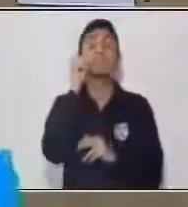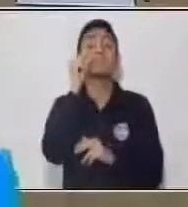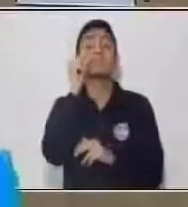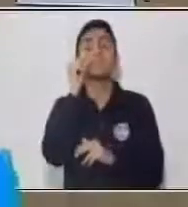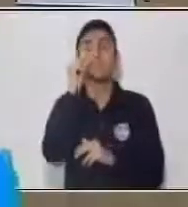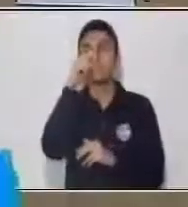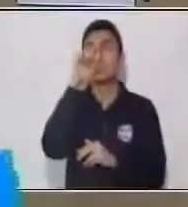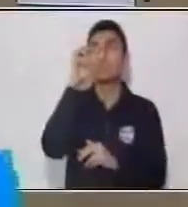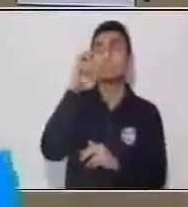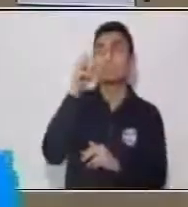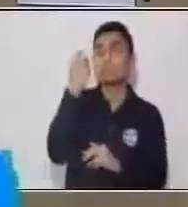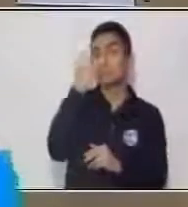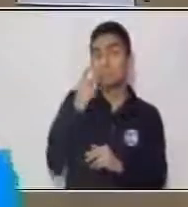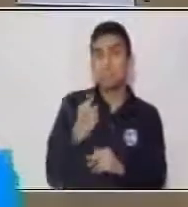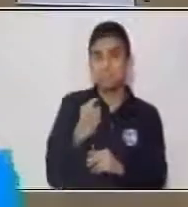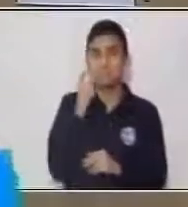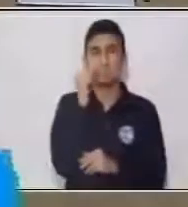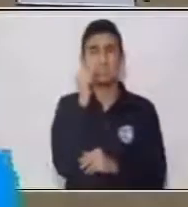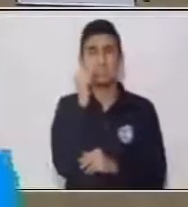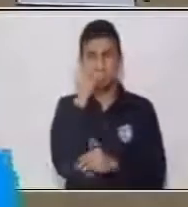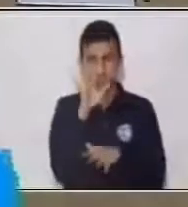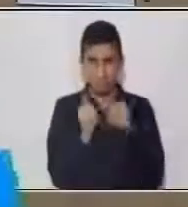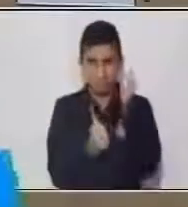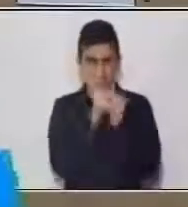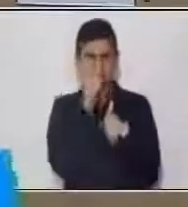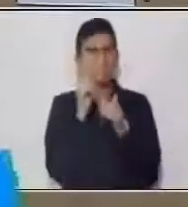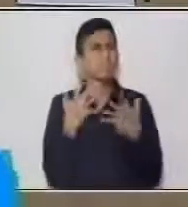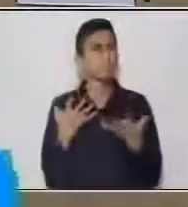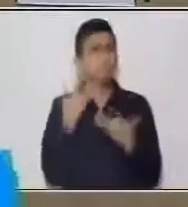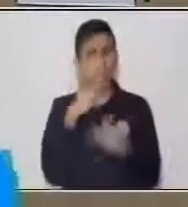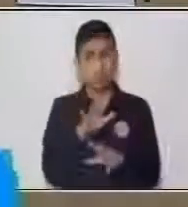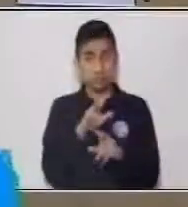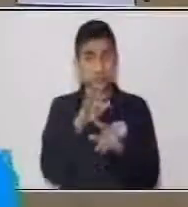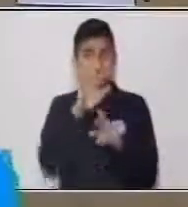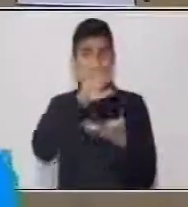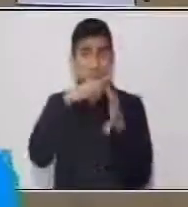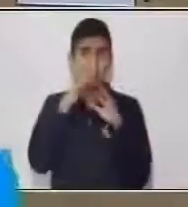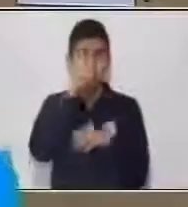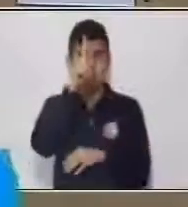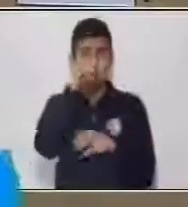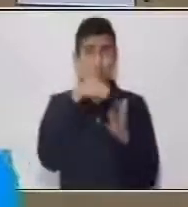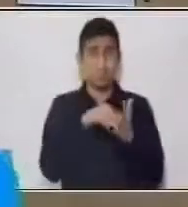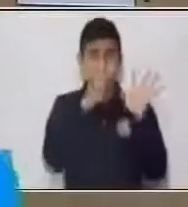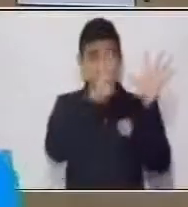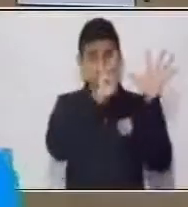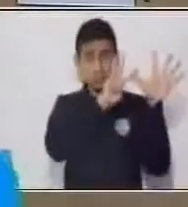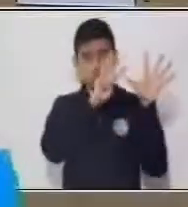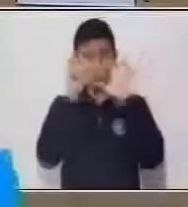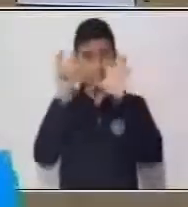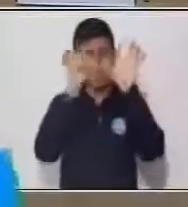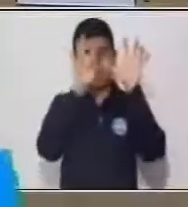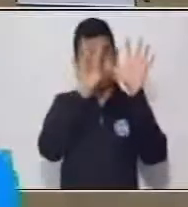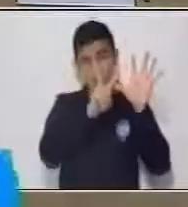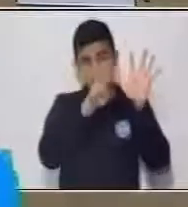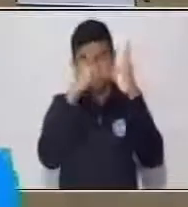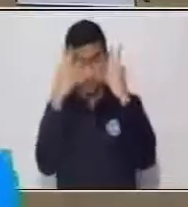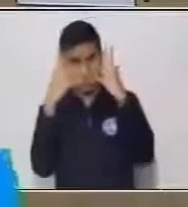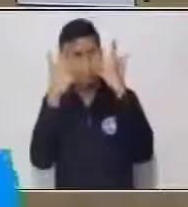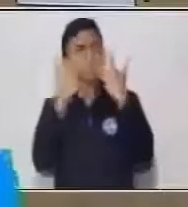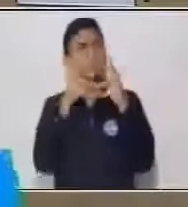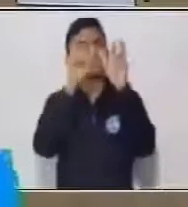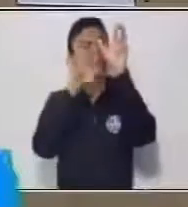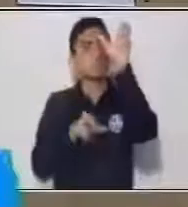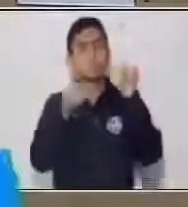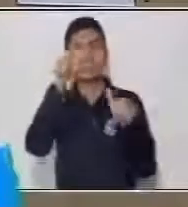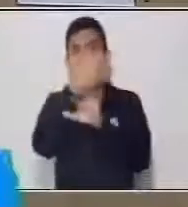Thomas Alva Erikson, ya que inventó en 1879 la bombilla. La la primera